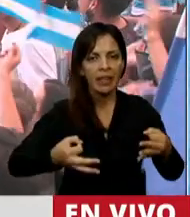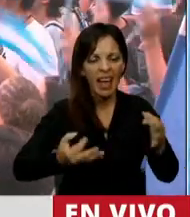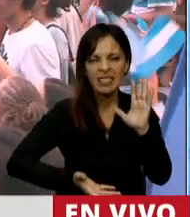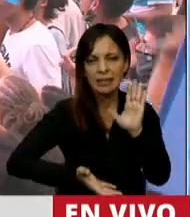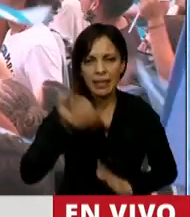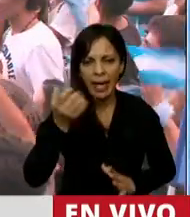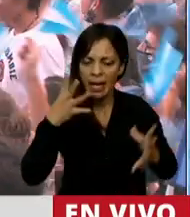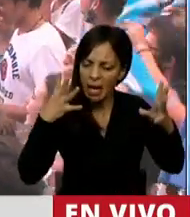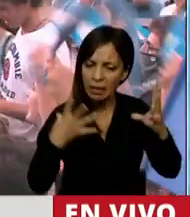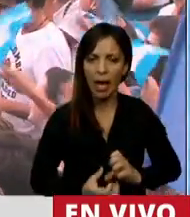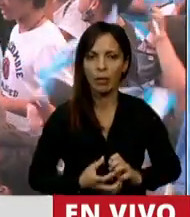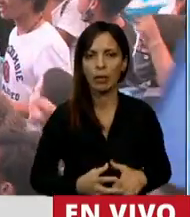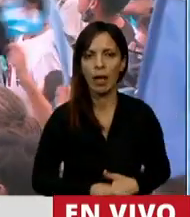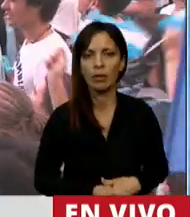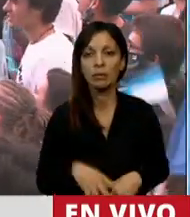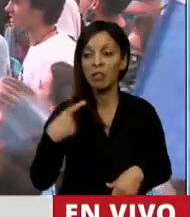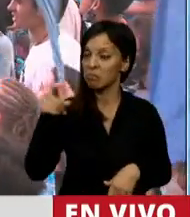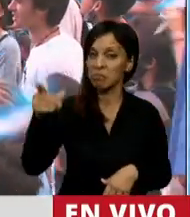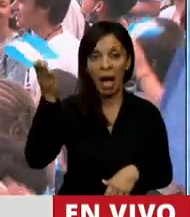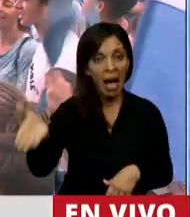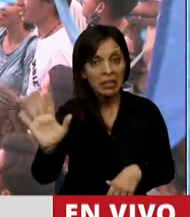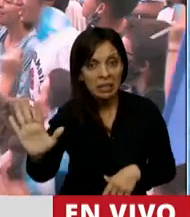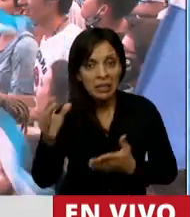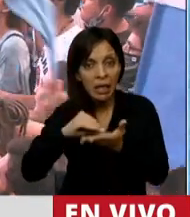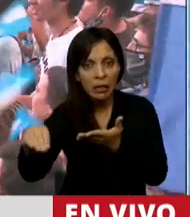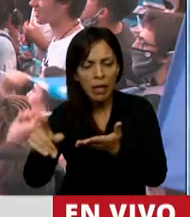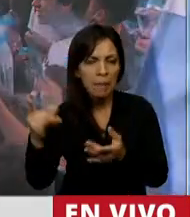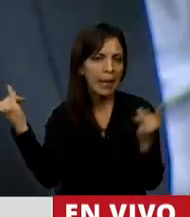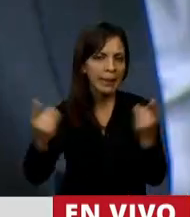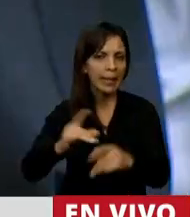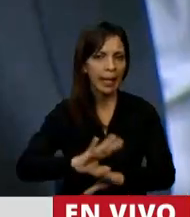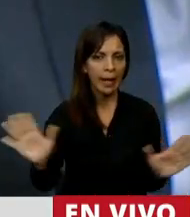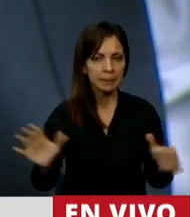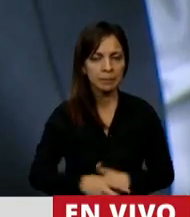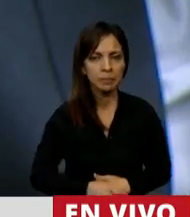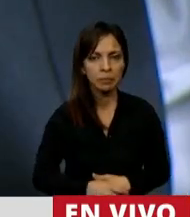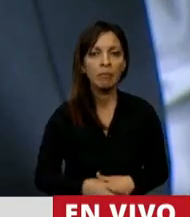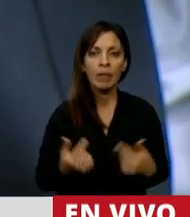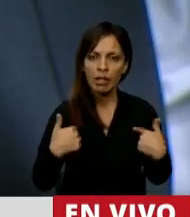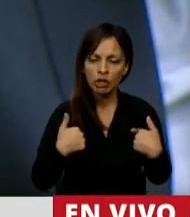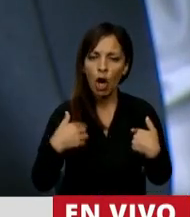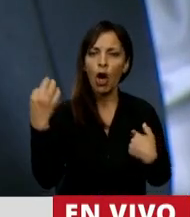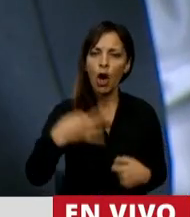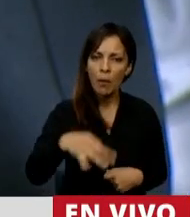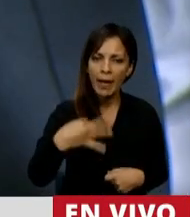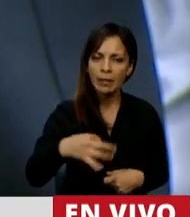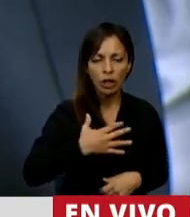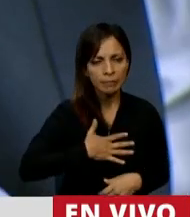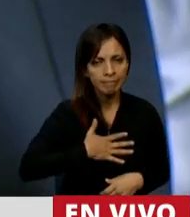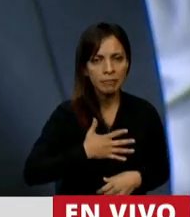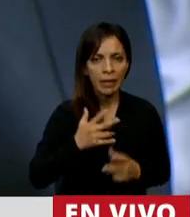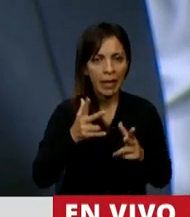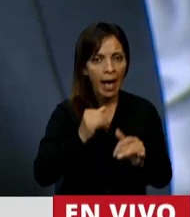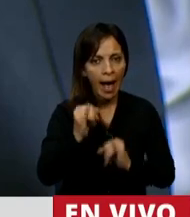destruyeron. Entonces, lo que dijo este diputado es una mentira y me debo la obligación de hacer